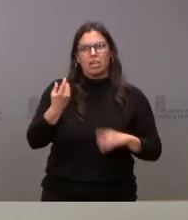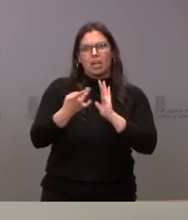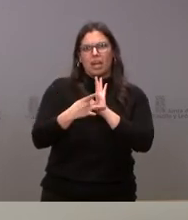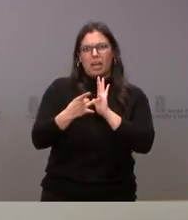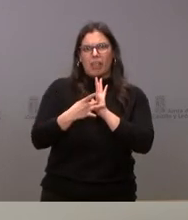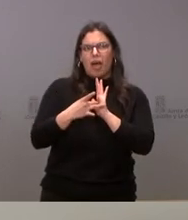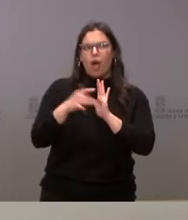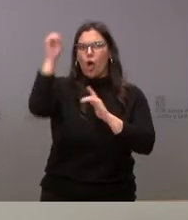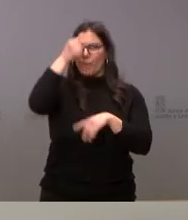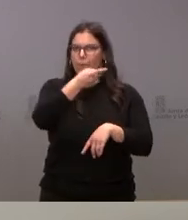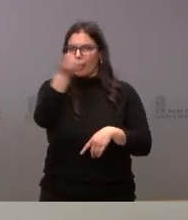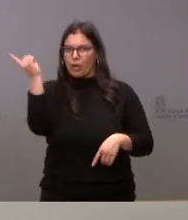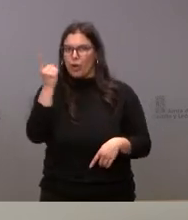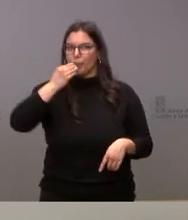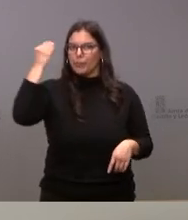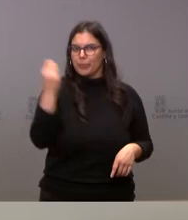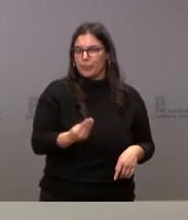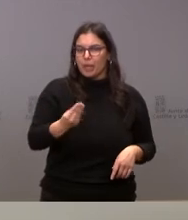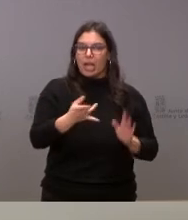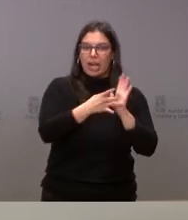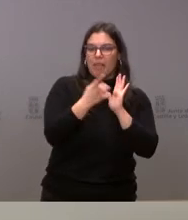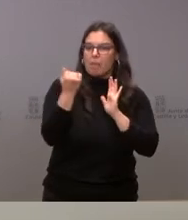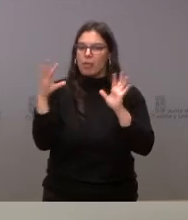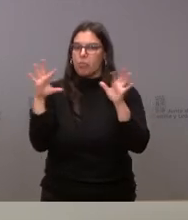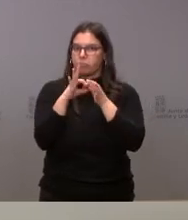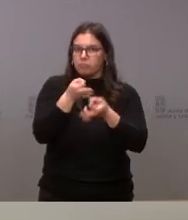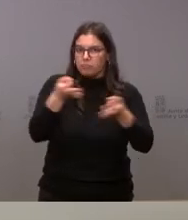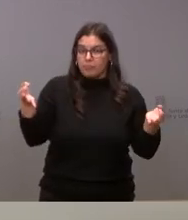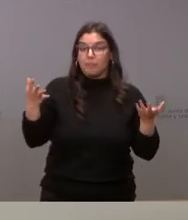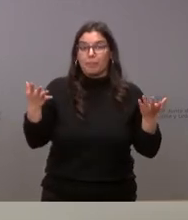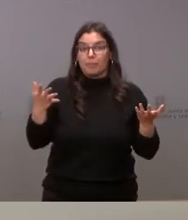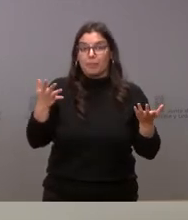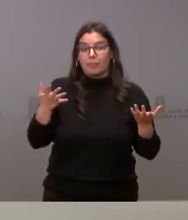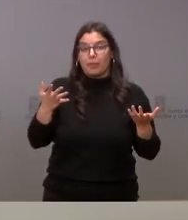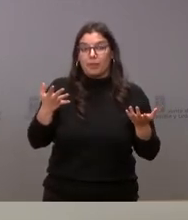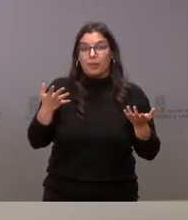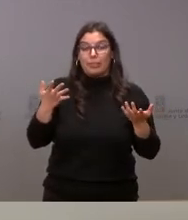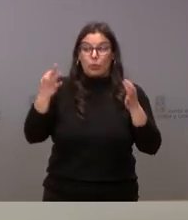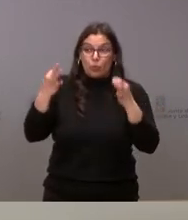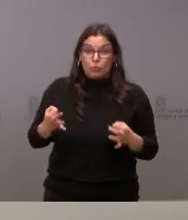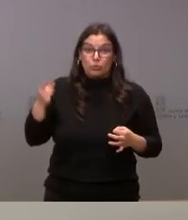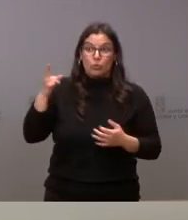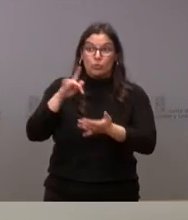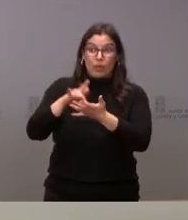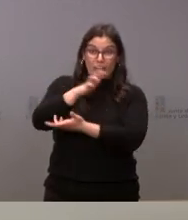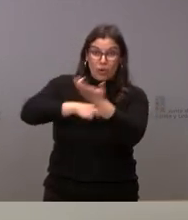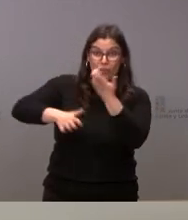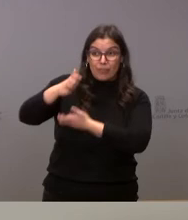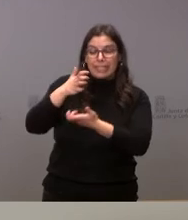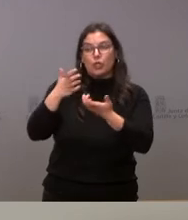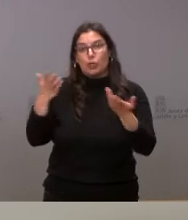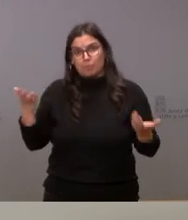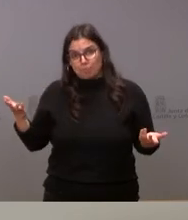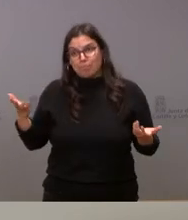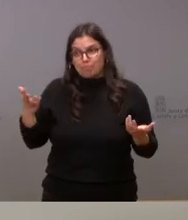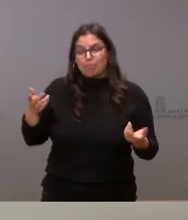internacionales y con una excelente relación de calidad-precio. Lógicamente, en la medida en que el conflicto se produce, pues es